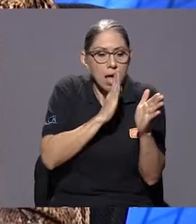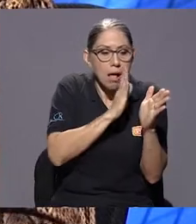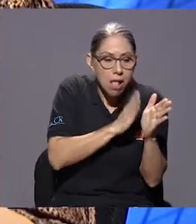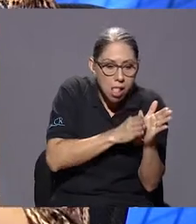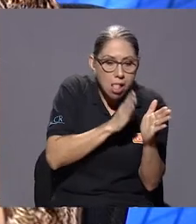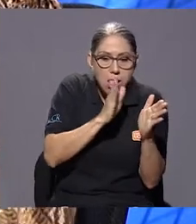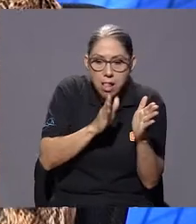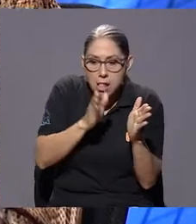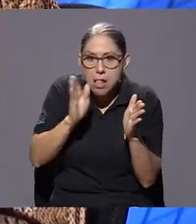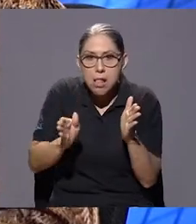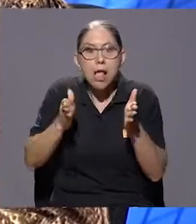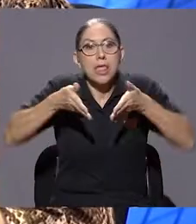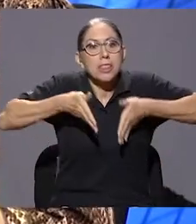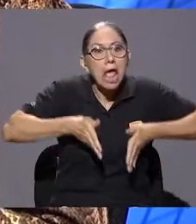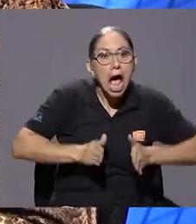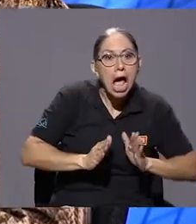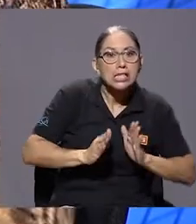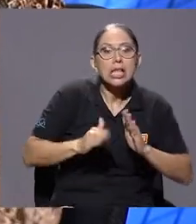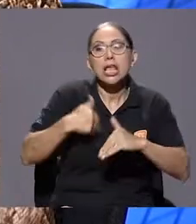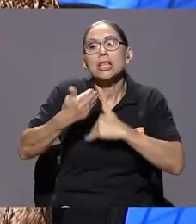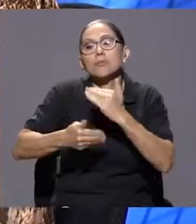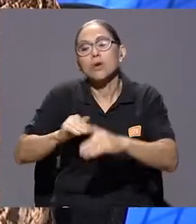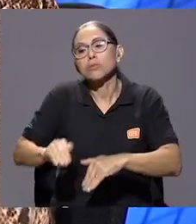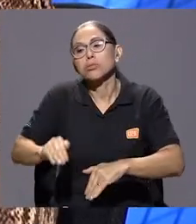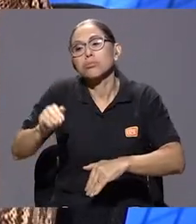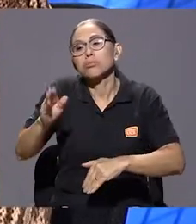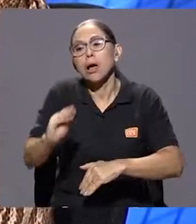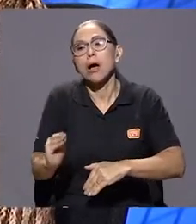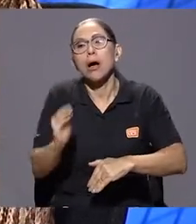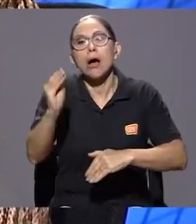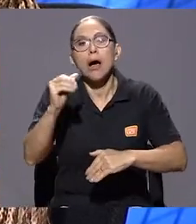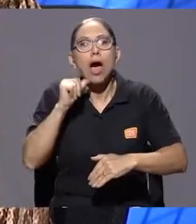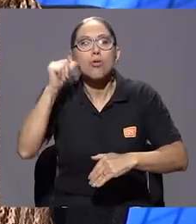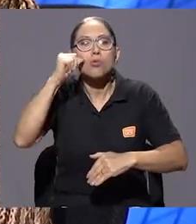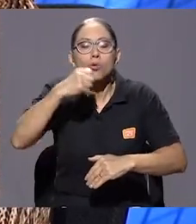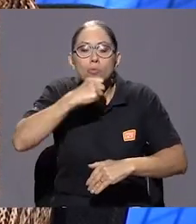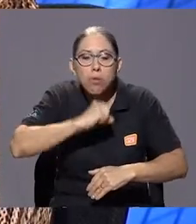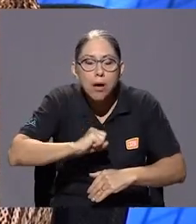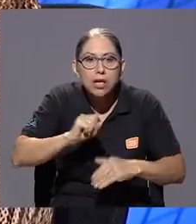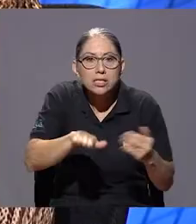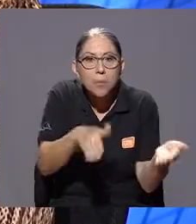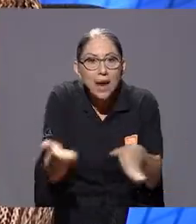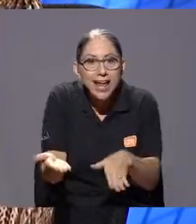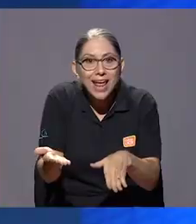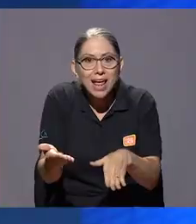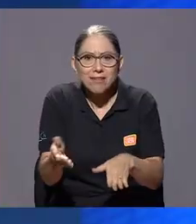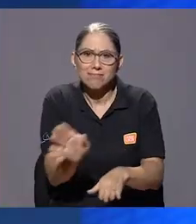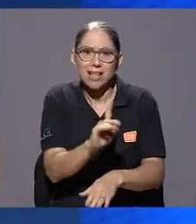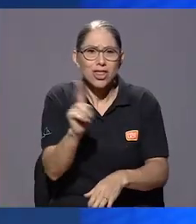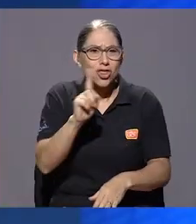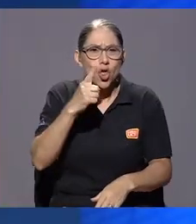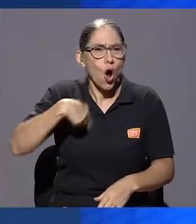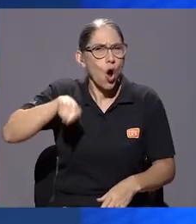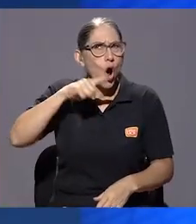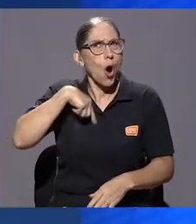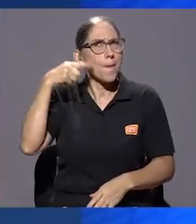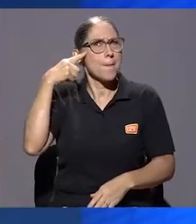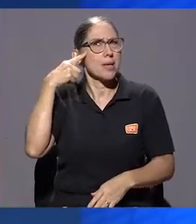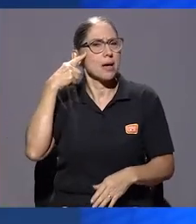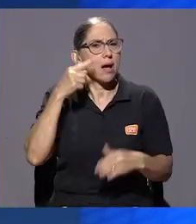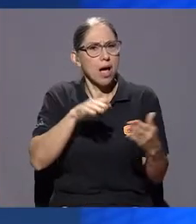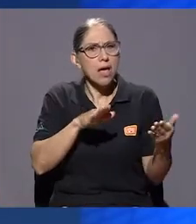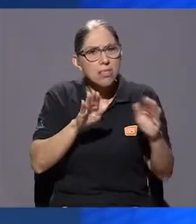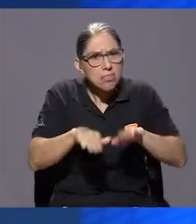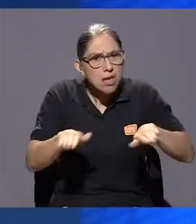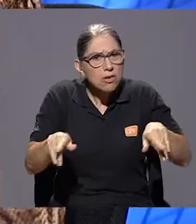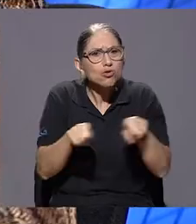Uno nace, adolescente, luego es un adulto y hasta el final se muere. Y no pensamos que los niños también se mueren. Y esa idea nos da terror. Y no pensamos